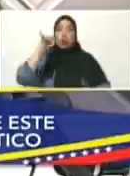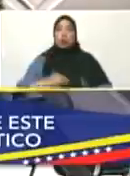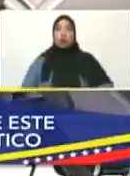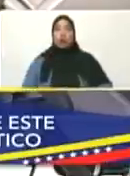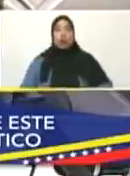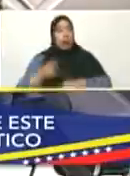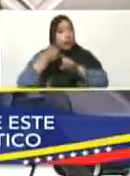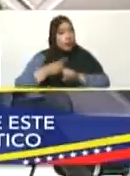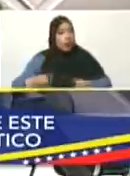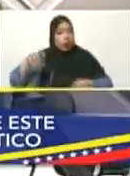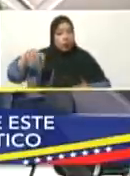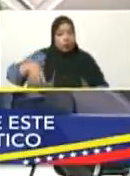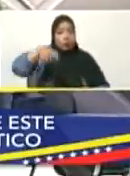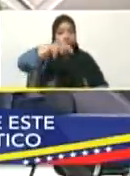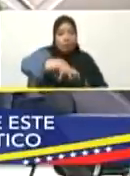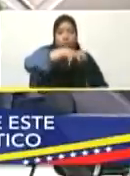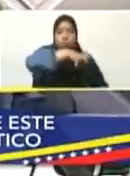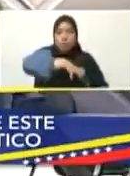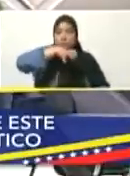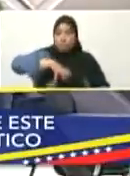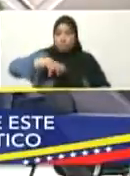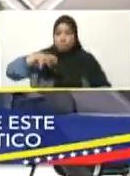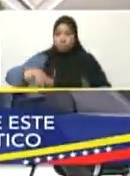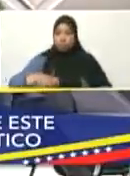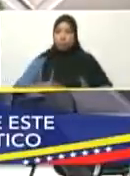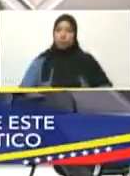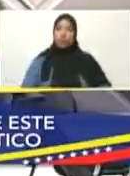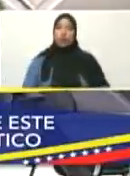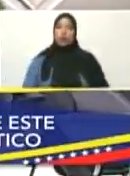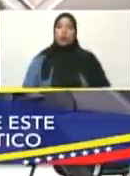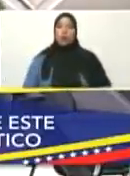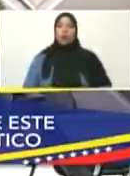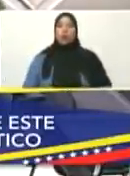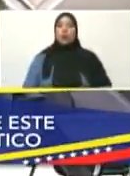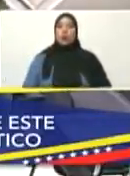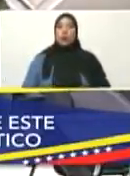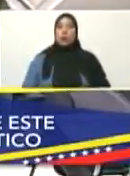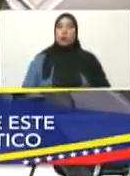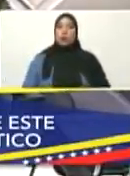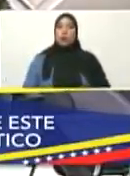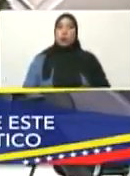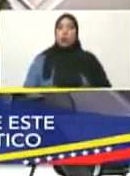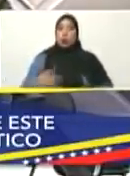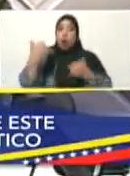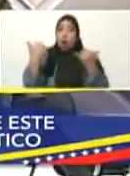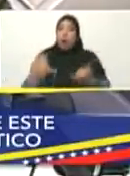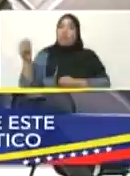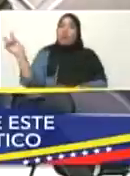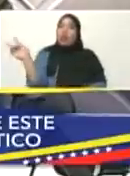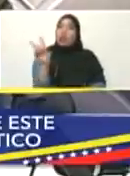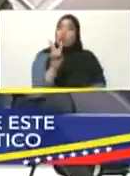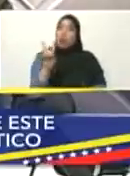etcétera, a todo el país. Y han entrado a Venezuela